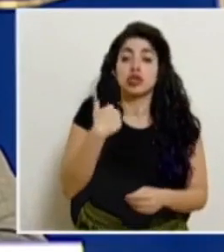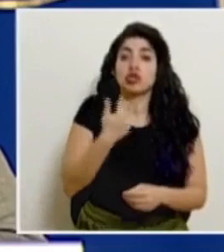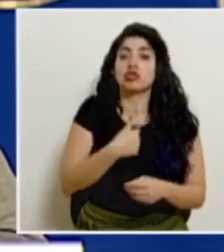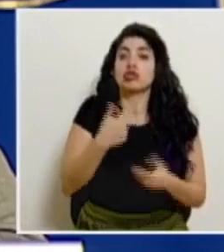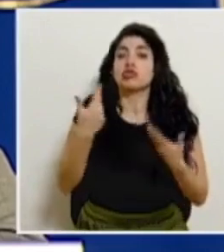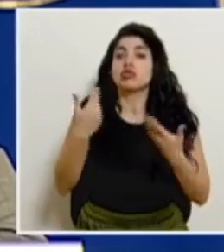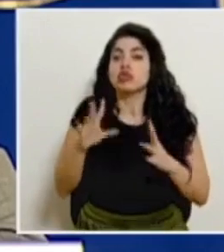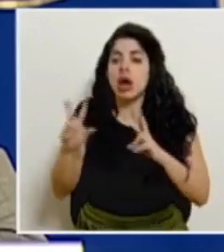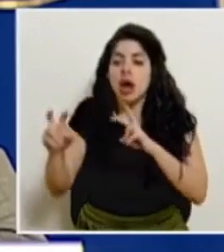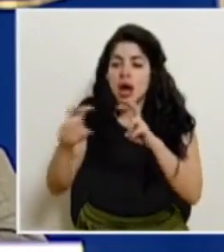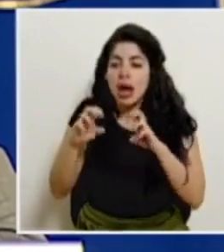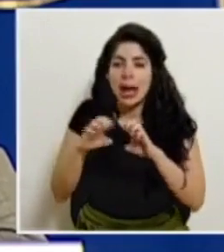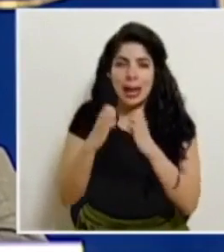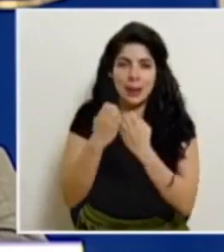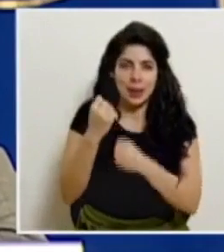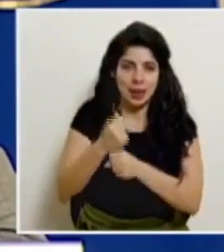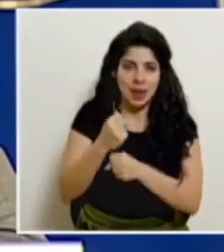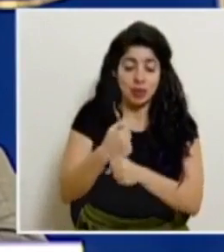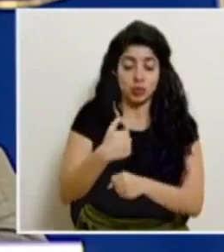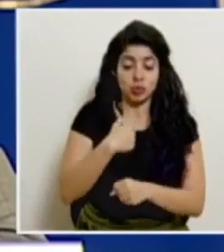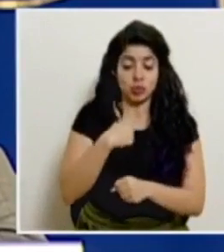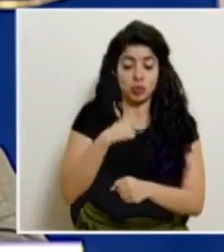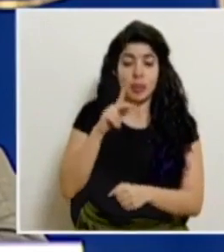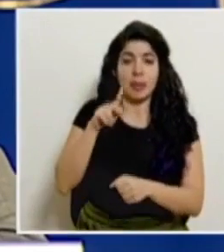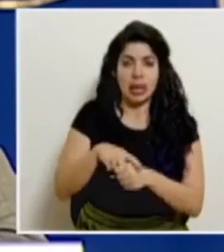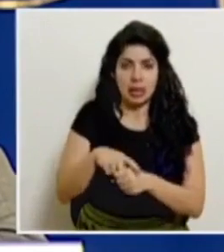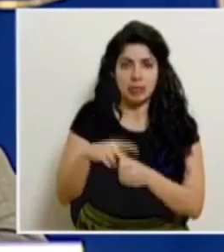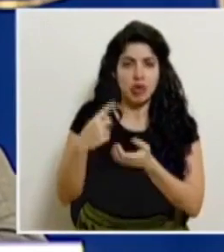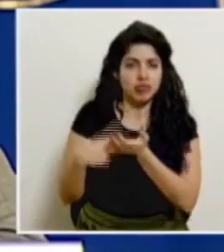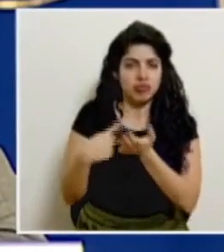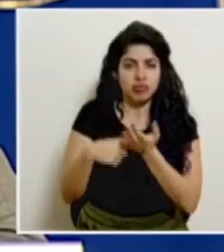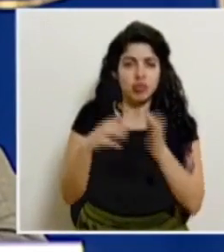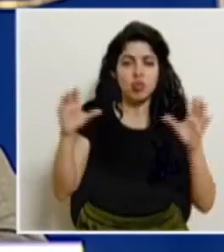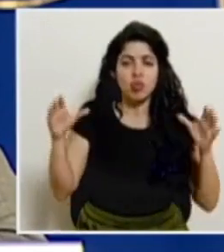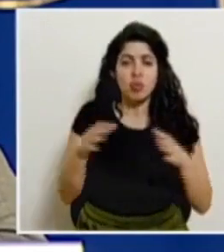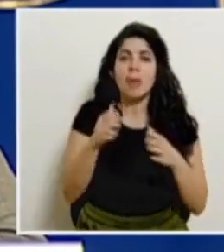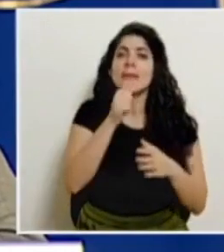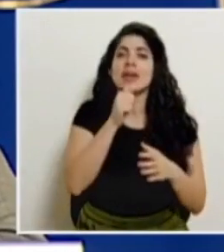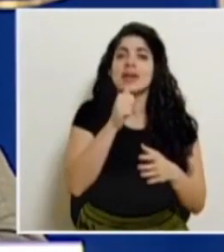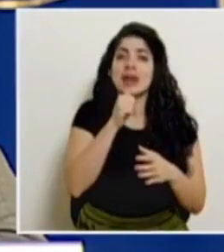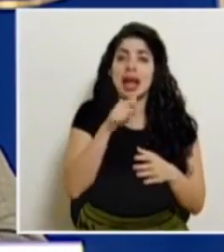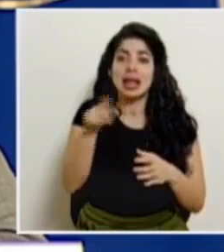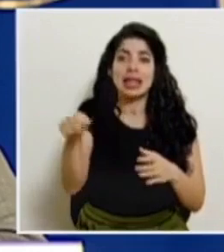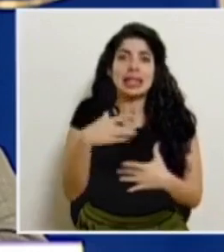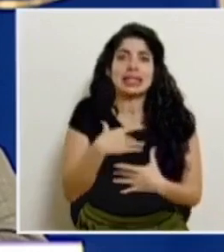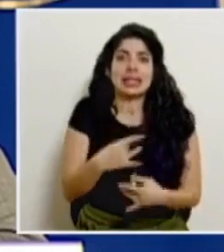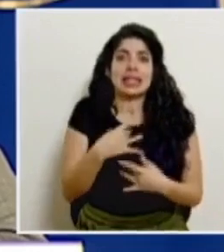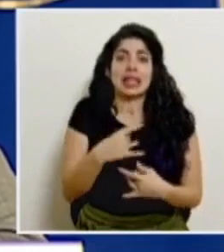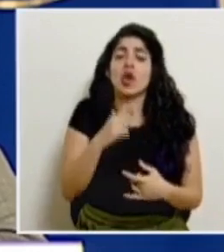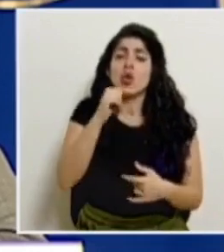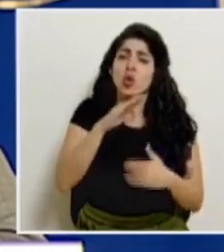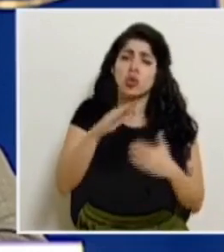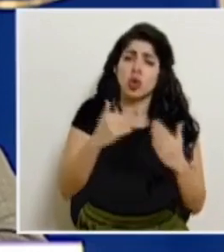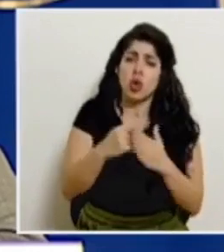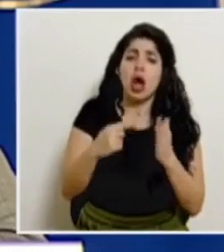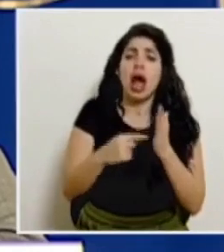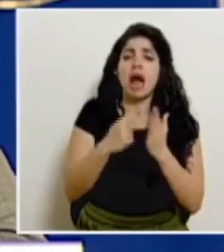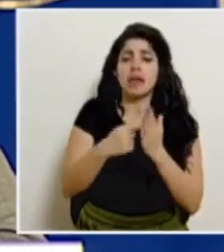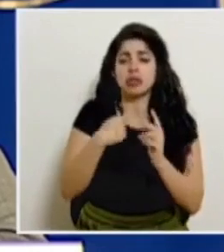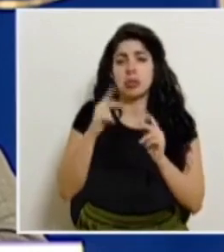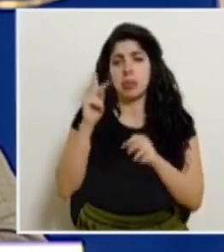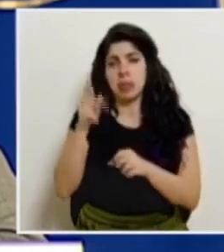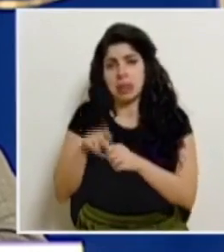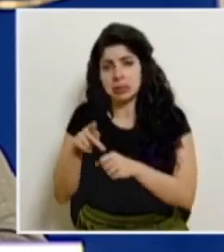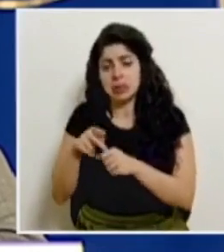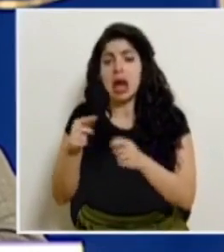tocado en los equipos de trabajo. Yo he participado en varias sesiones de trabajo con grupos privados interesados no en todas el señor